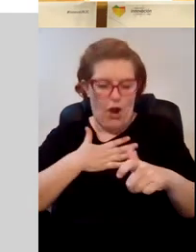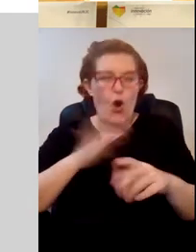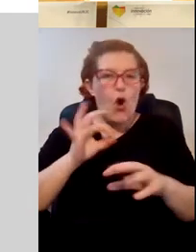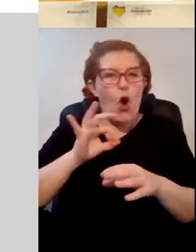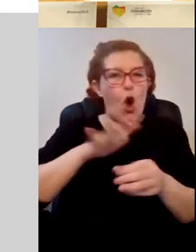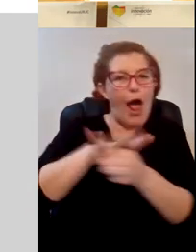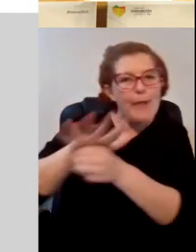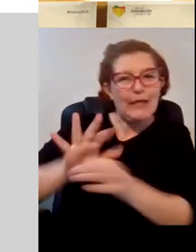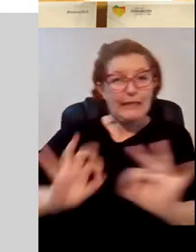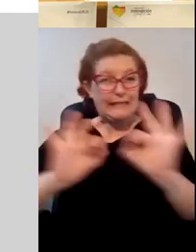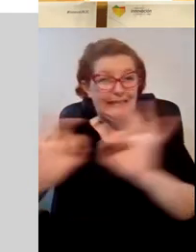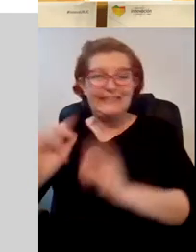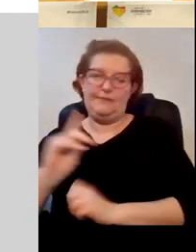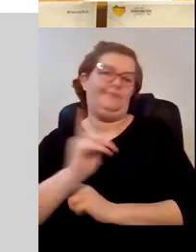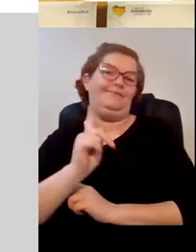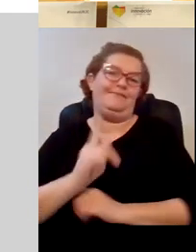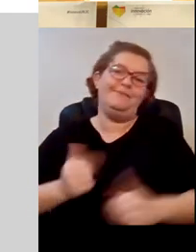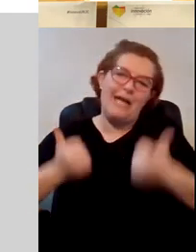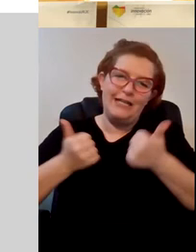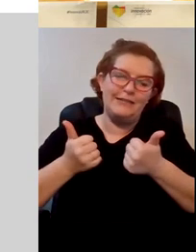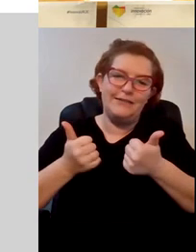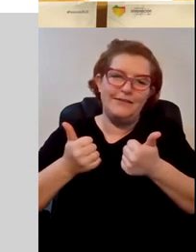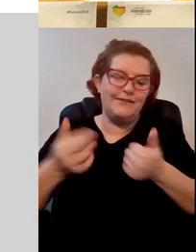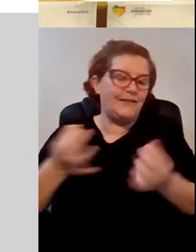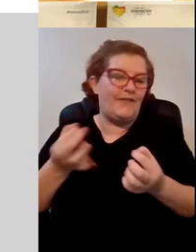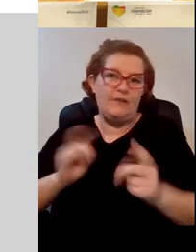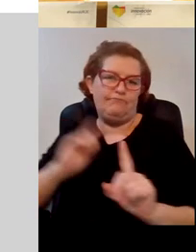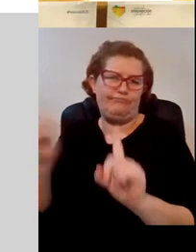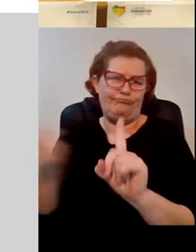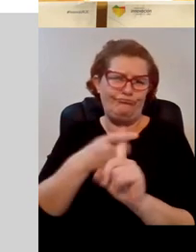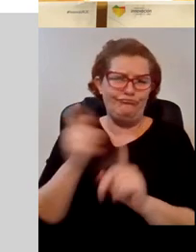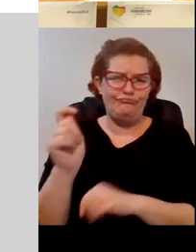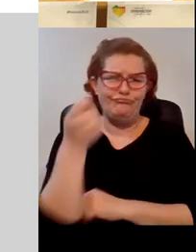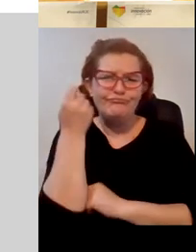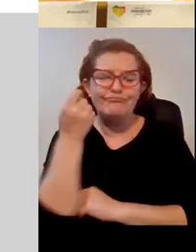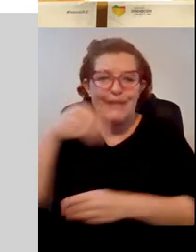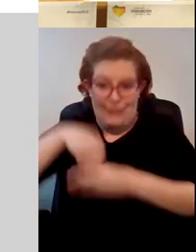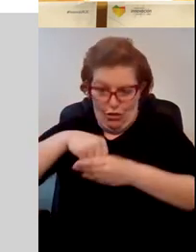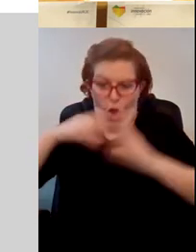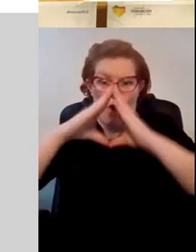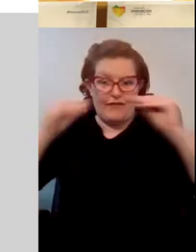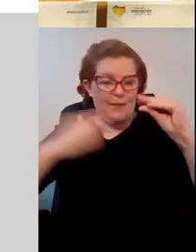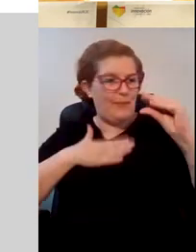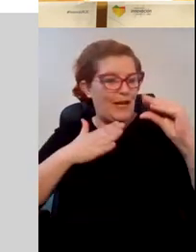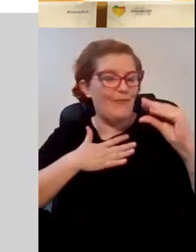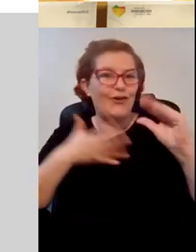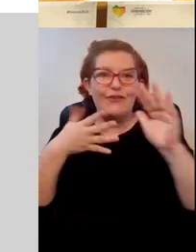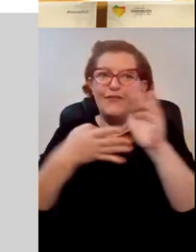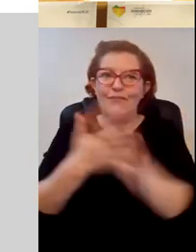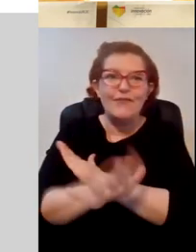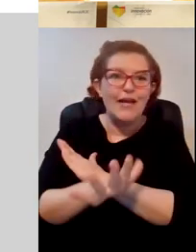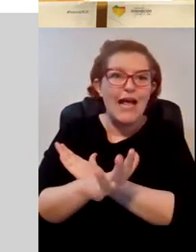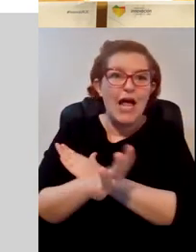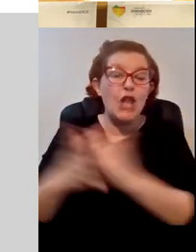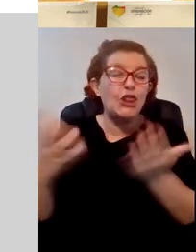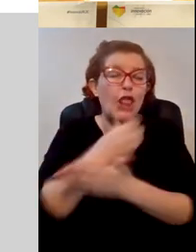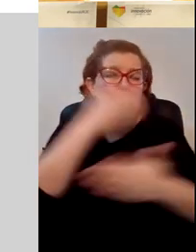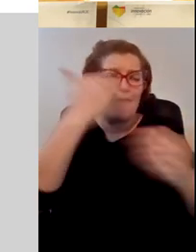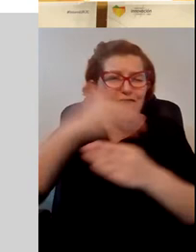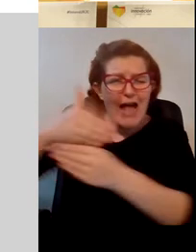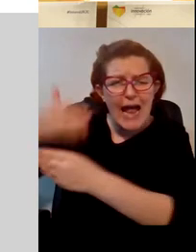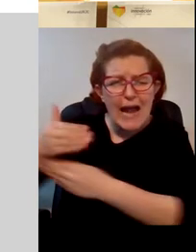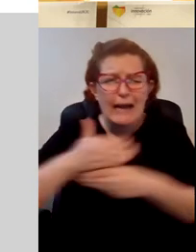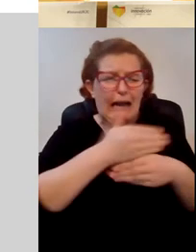específicas, sino también conseguir que desde la universidad se puedan eliminar o disminuir todas las barreras que